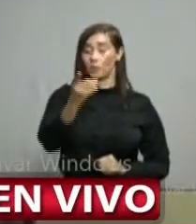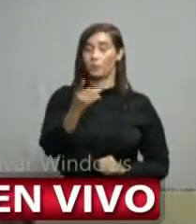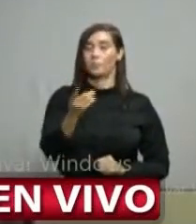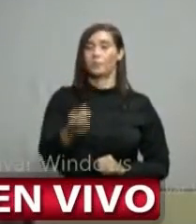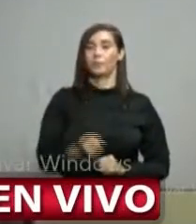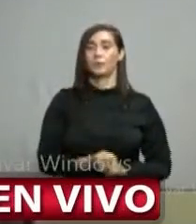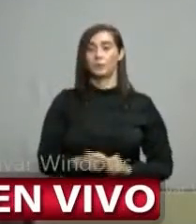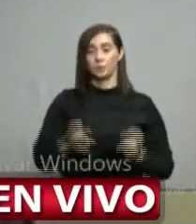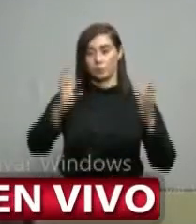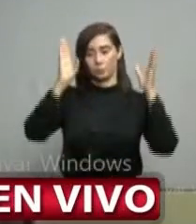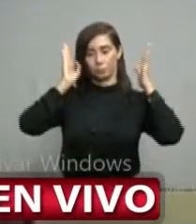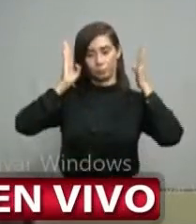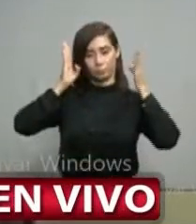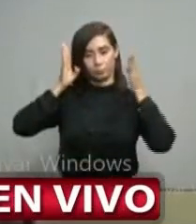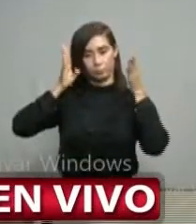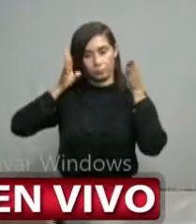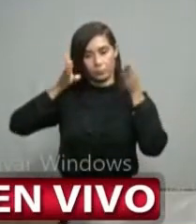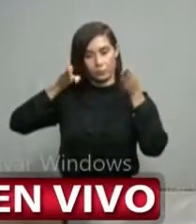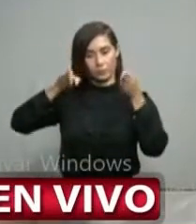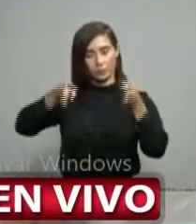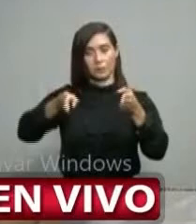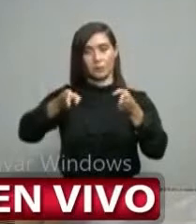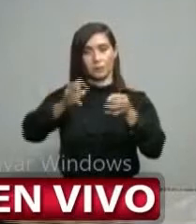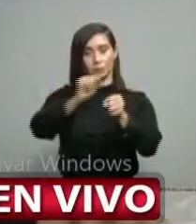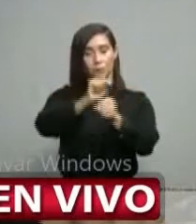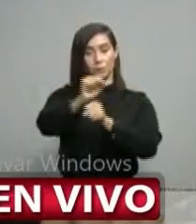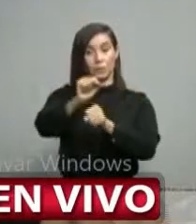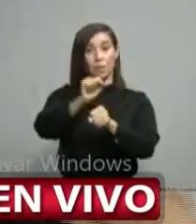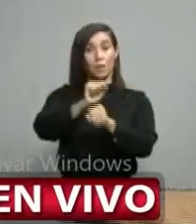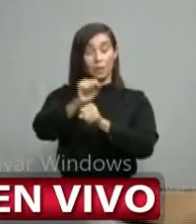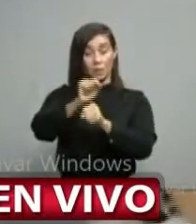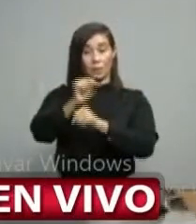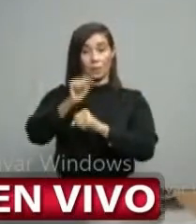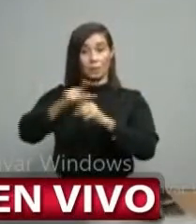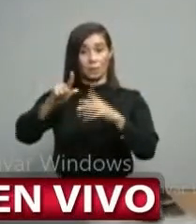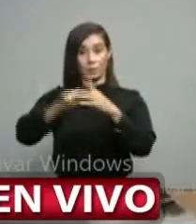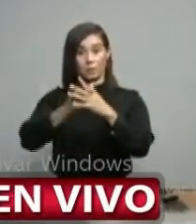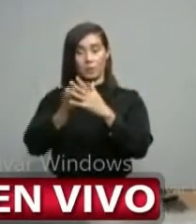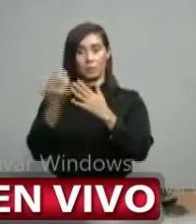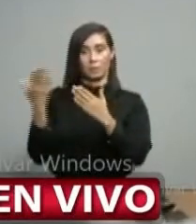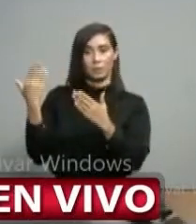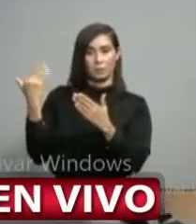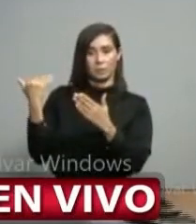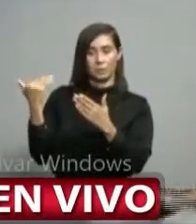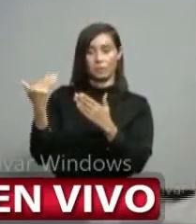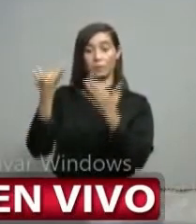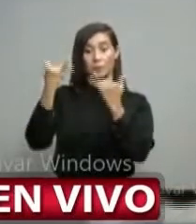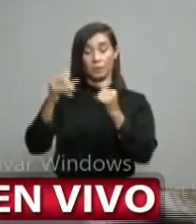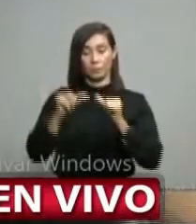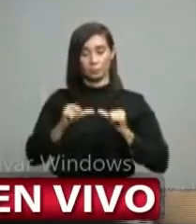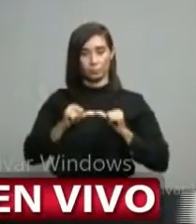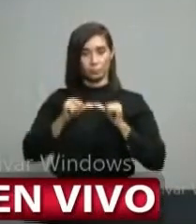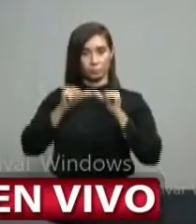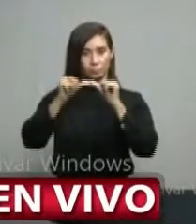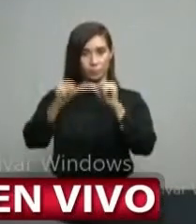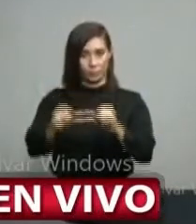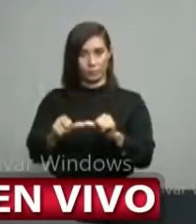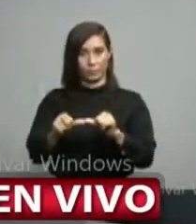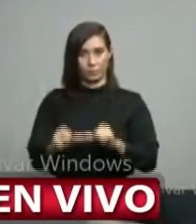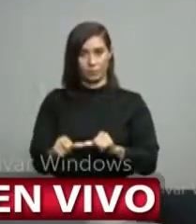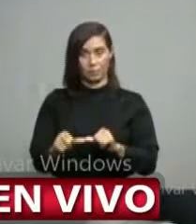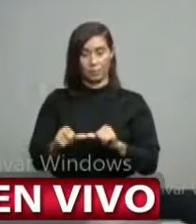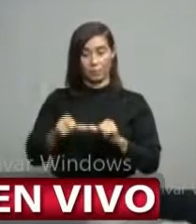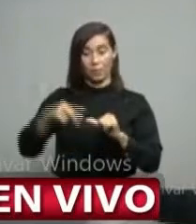con operativos que se han iniciado y están en curso. Yo estuve